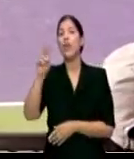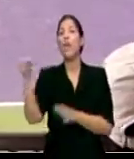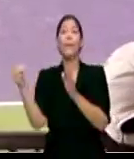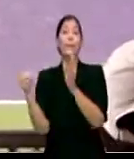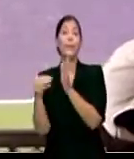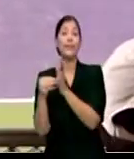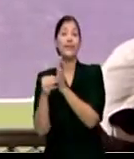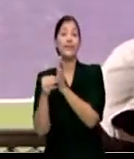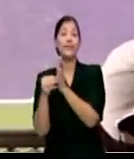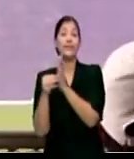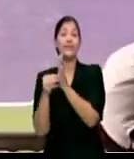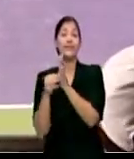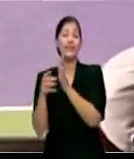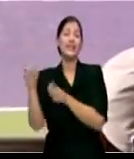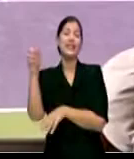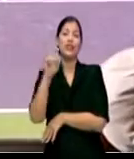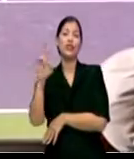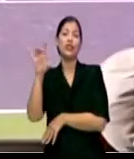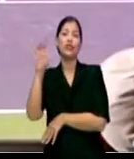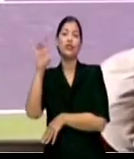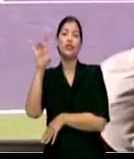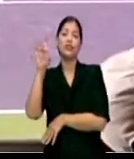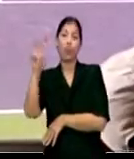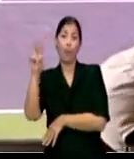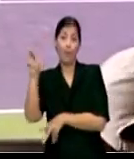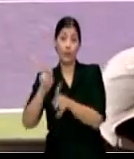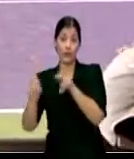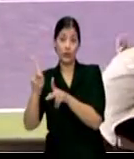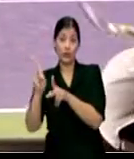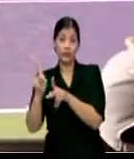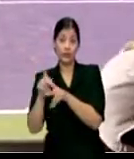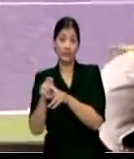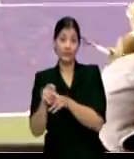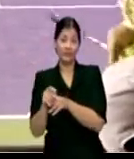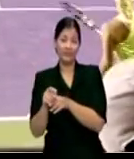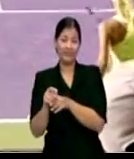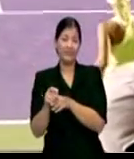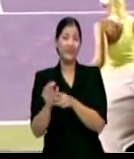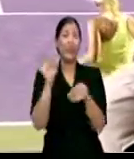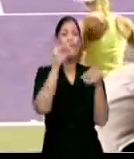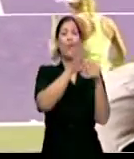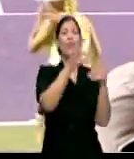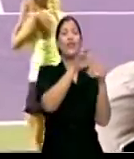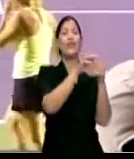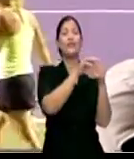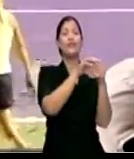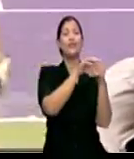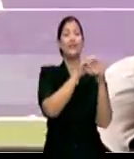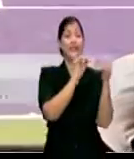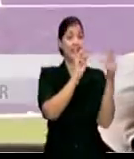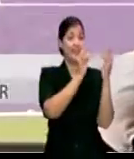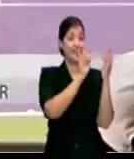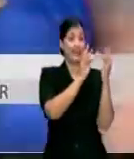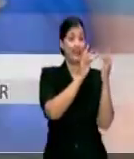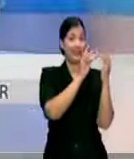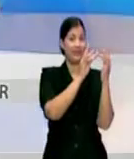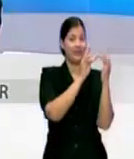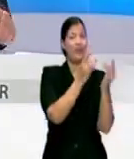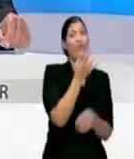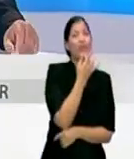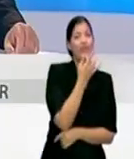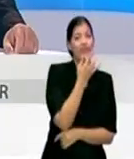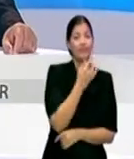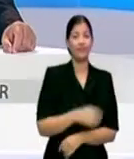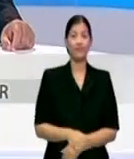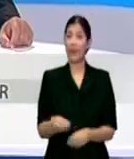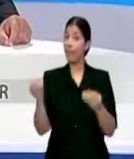182 personas que tuvieron la oportunidad de votar por sus favoritas en la página cibernética de la asociación para ver estas